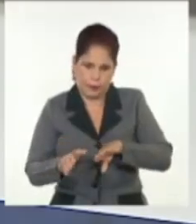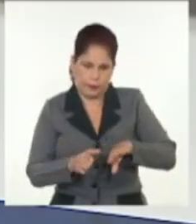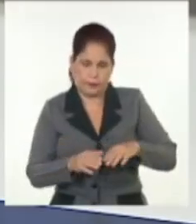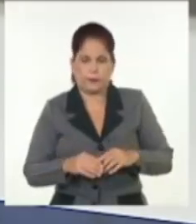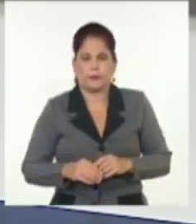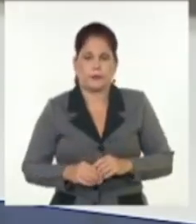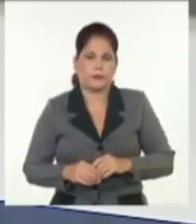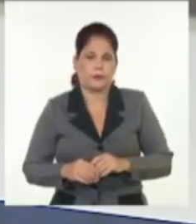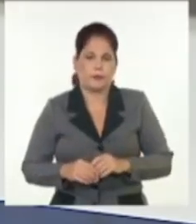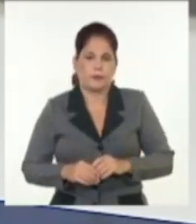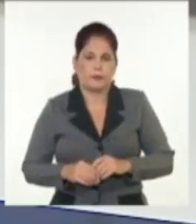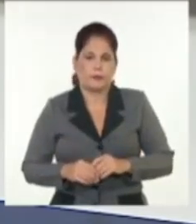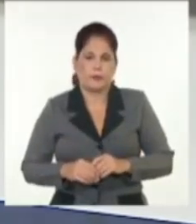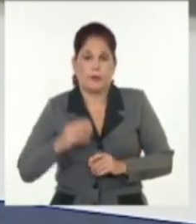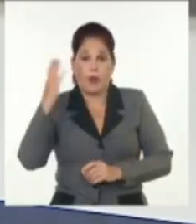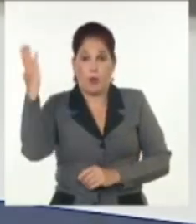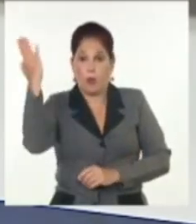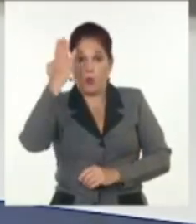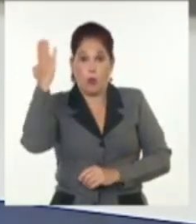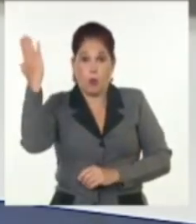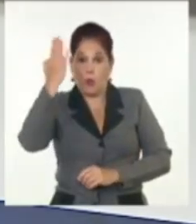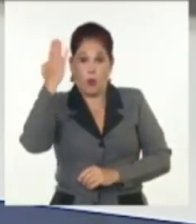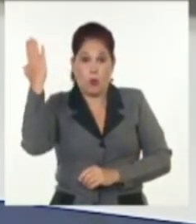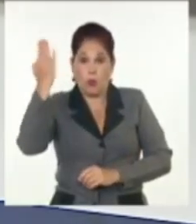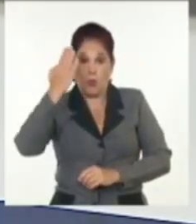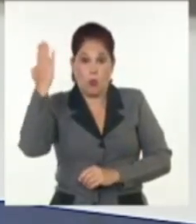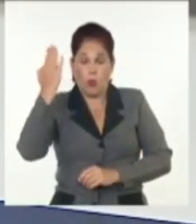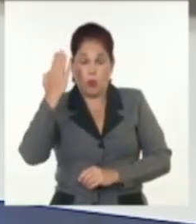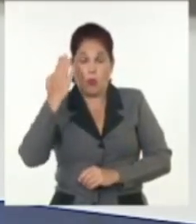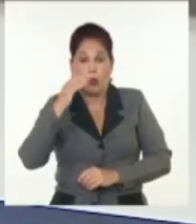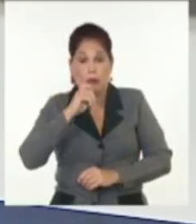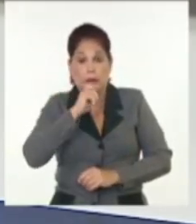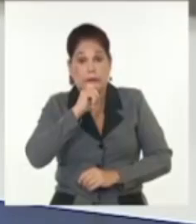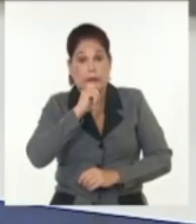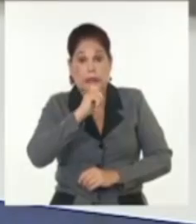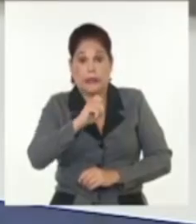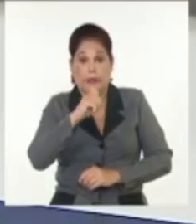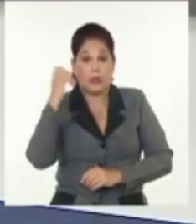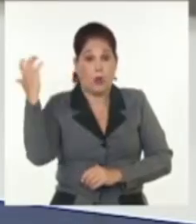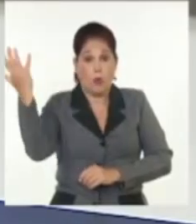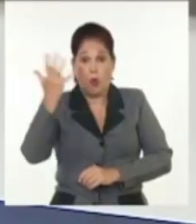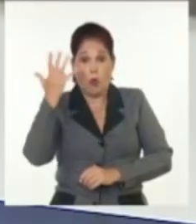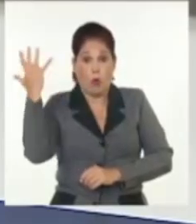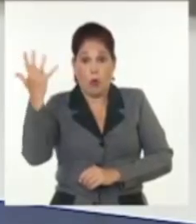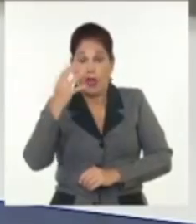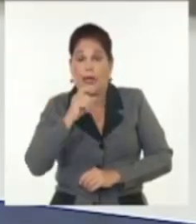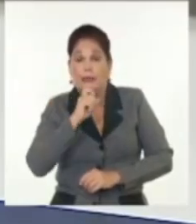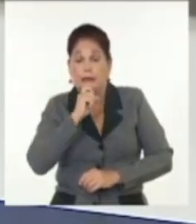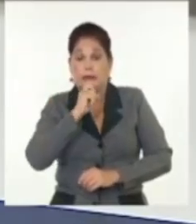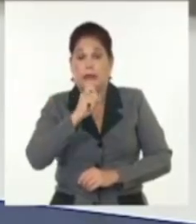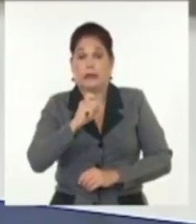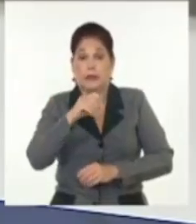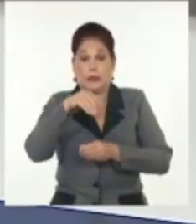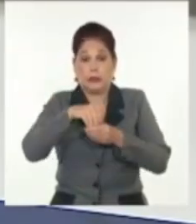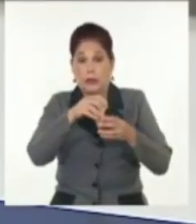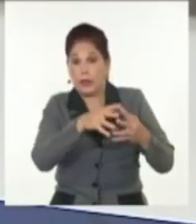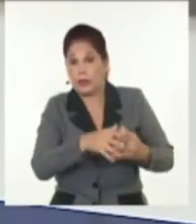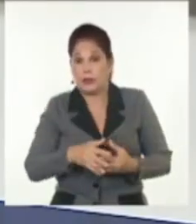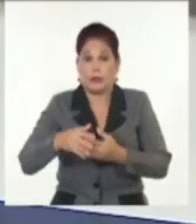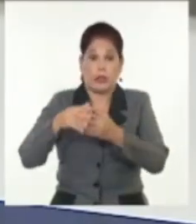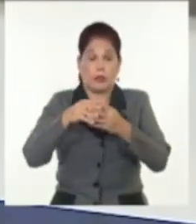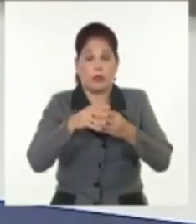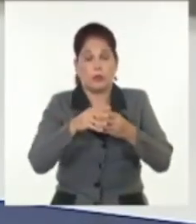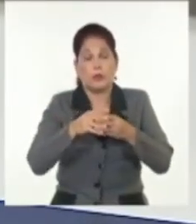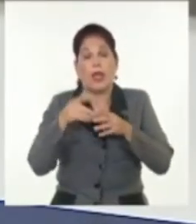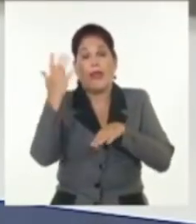Y es que un huracán increíble, así describía Milton, un meteorólogo de un canal local de la Florida en Estados Unidos, y al hacerlo pedía